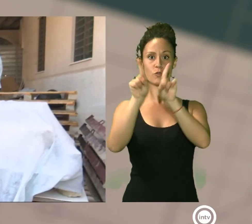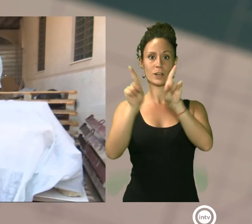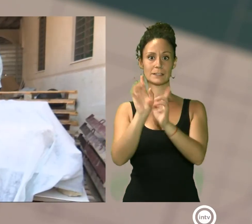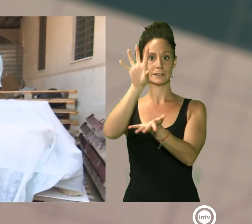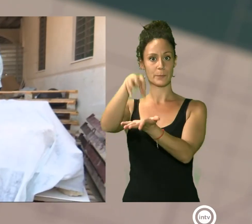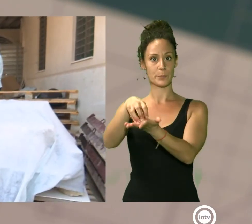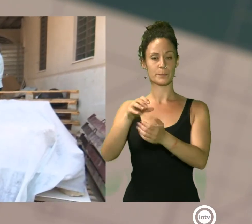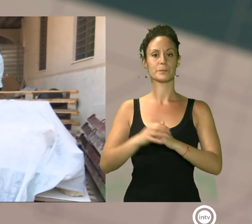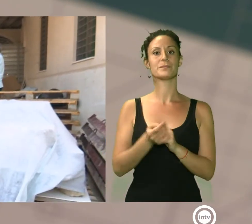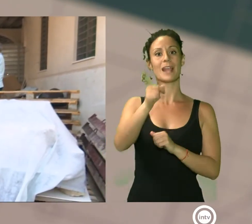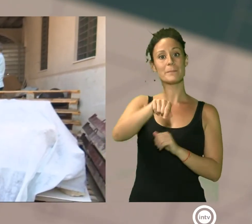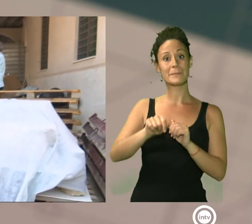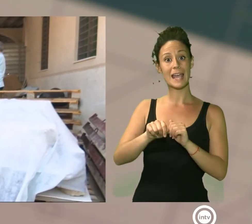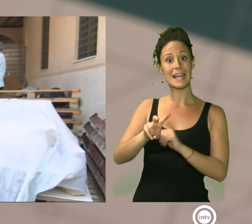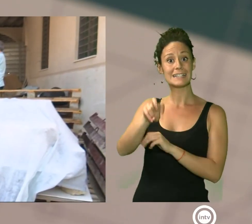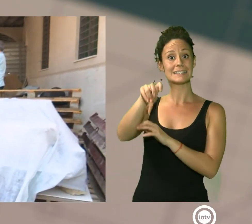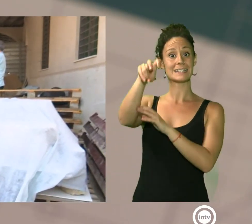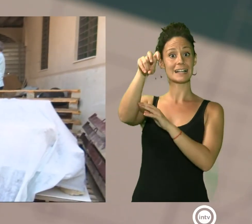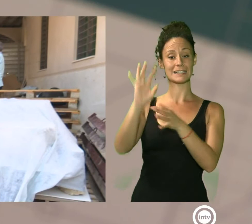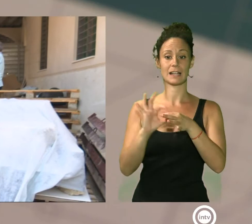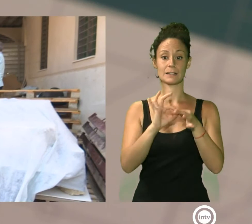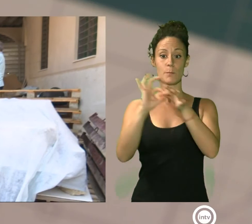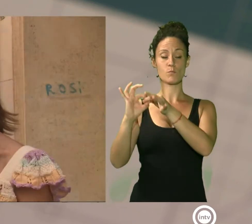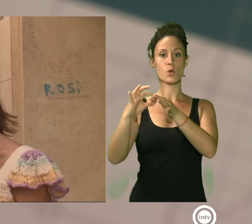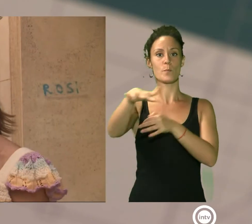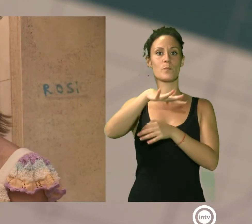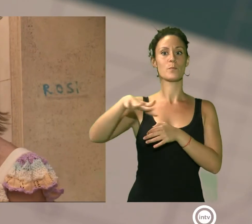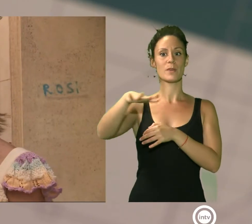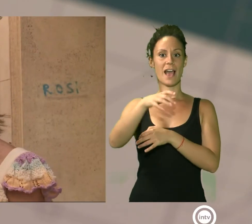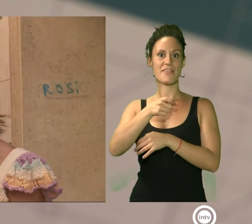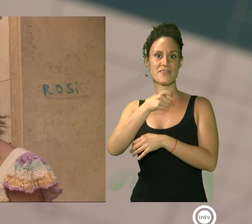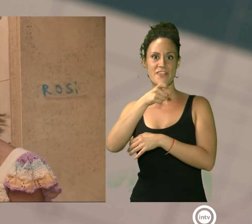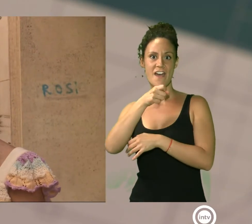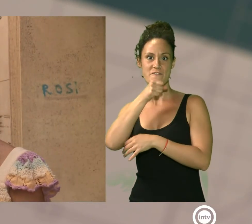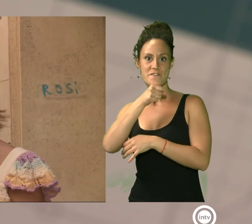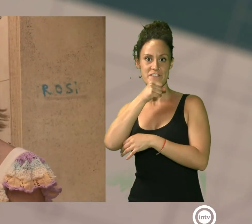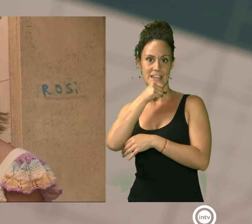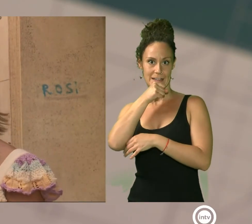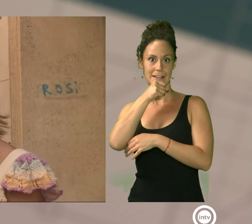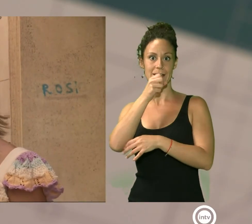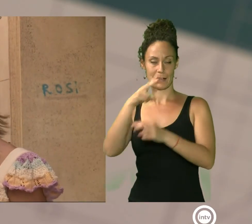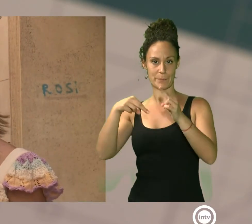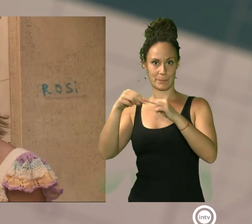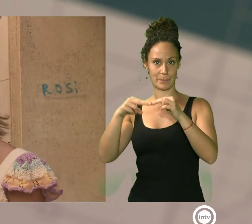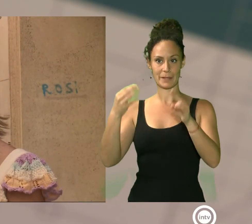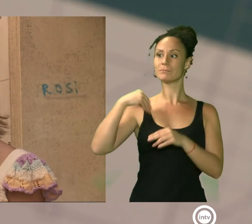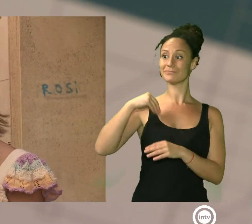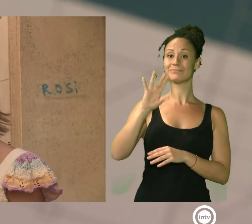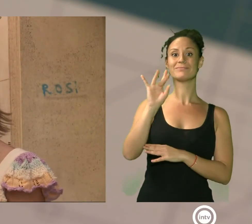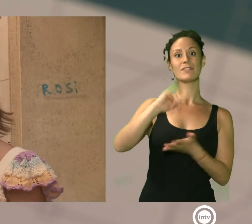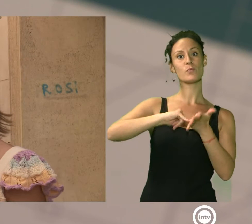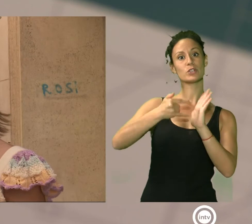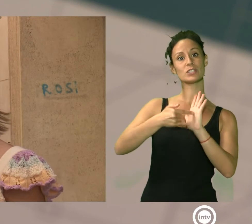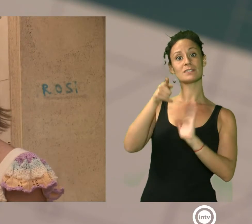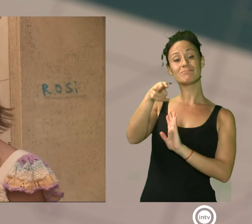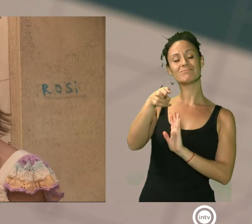construirá una escalinata que conectará con la misma plaza vieja. Sí, esa es la parte más atractiva del proyecto, porque va a